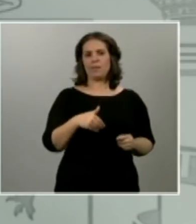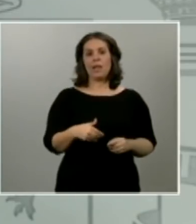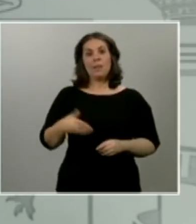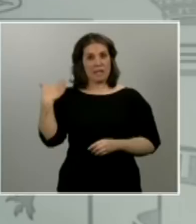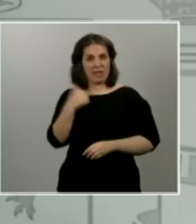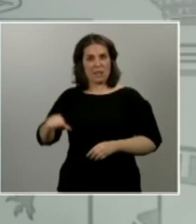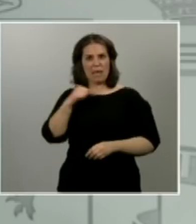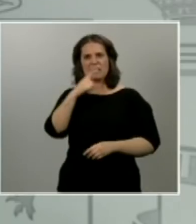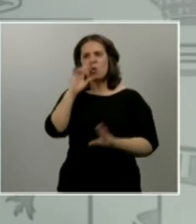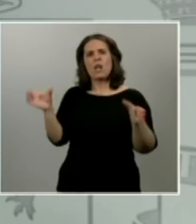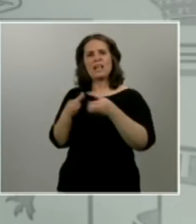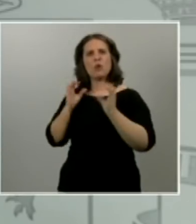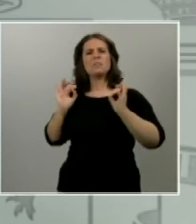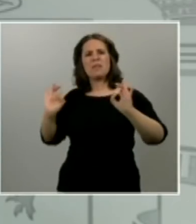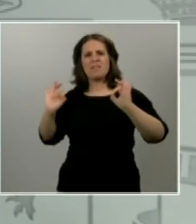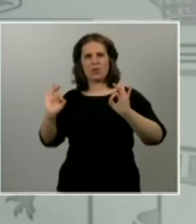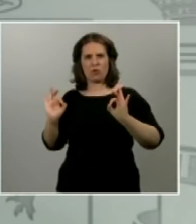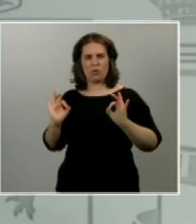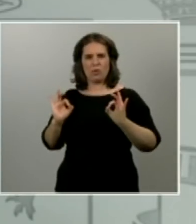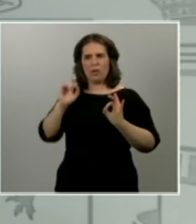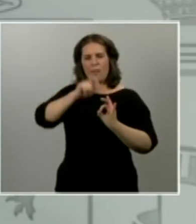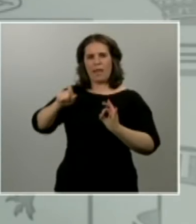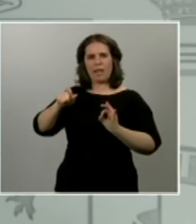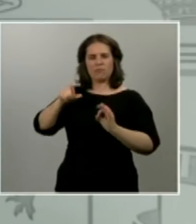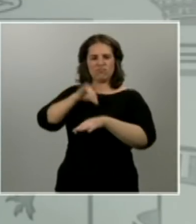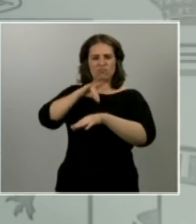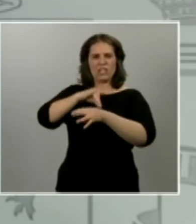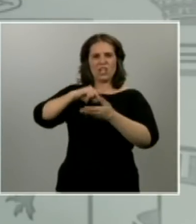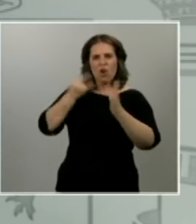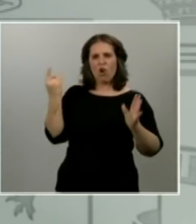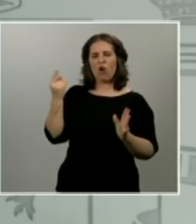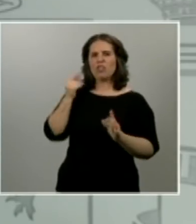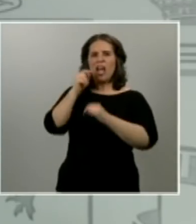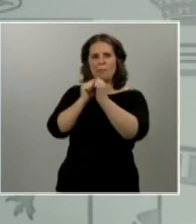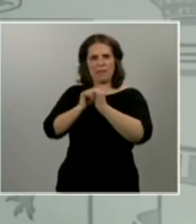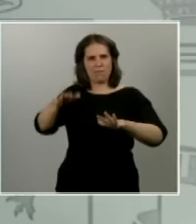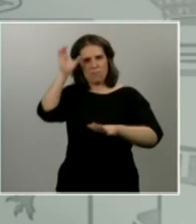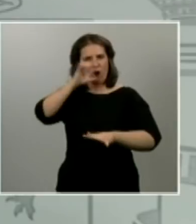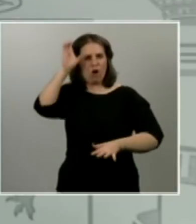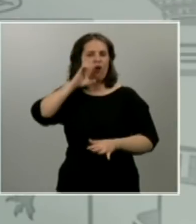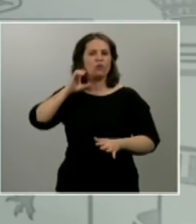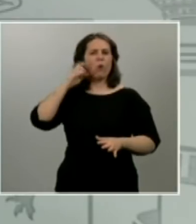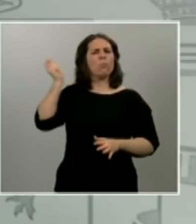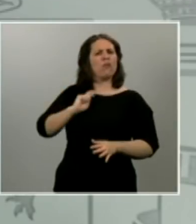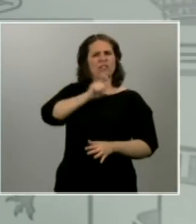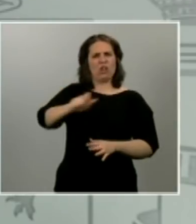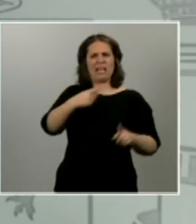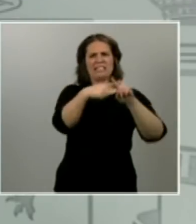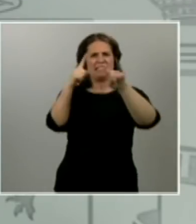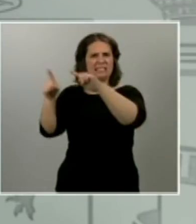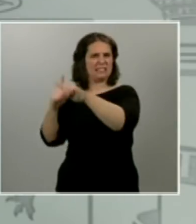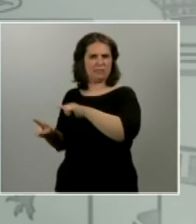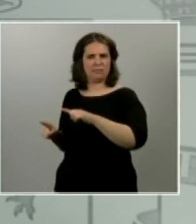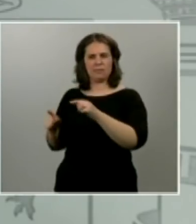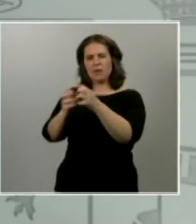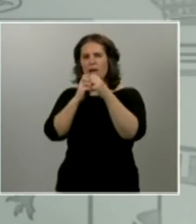específico de epidemiólogos, de tecnólogos, de profesionales del máximo nivel de distintas disciplinas que está trabajando en la